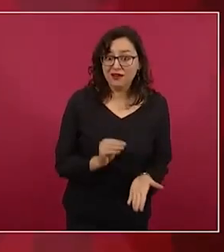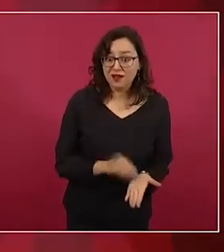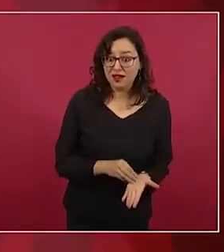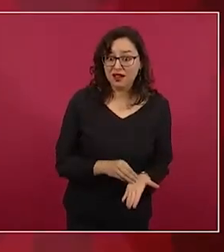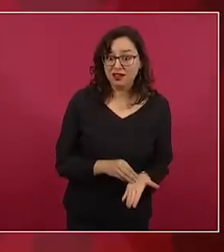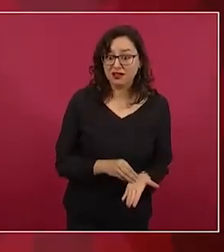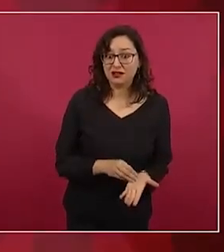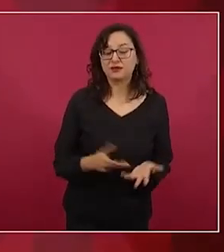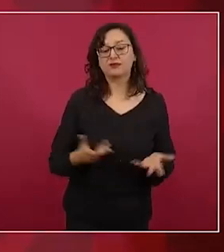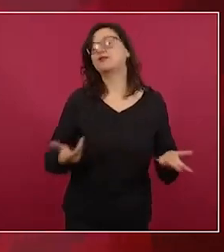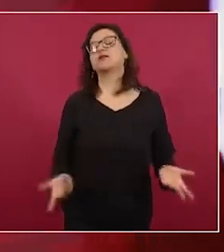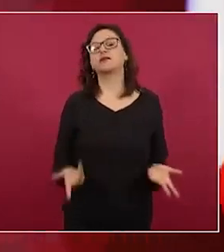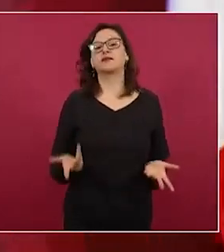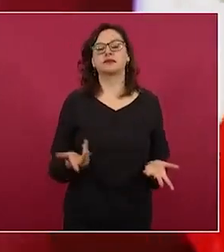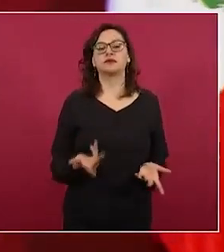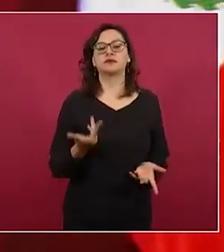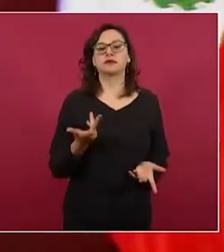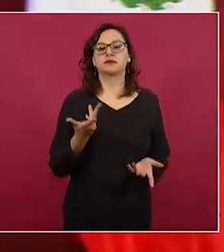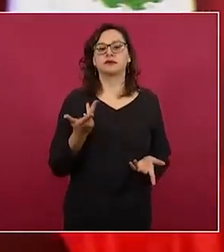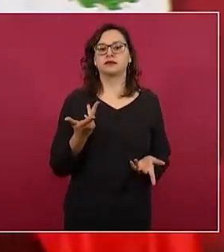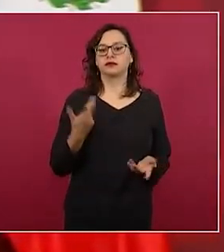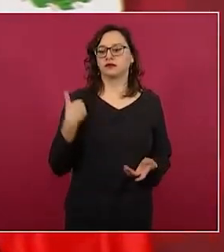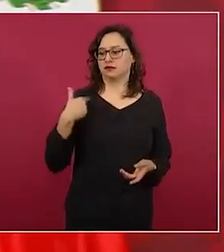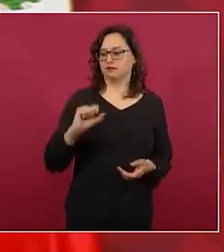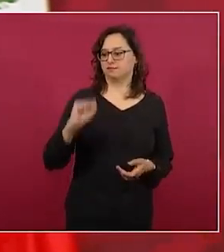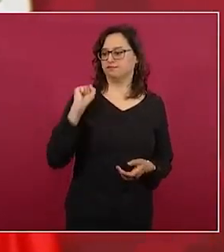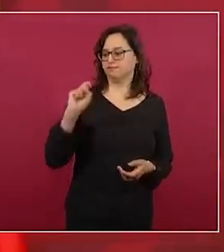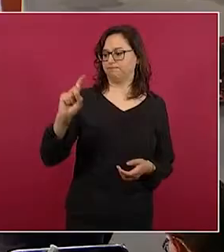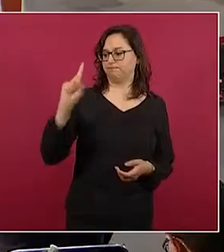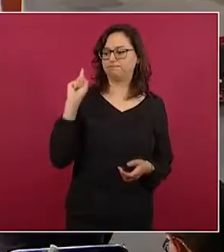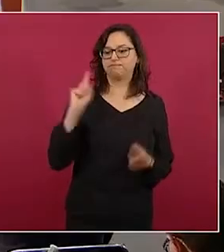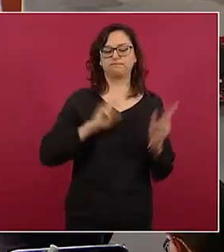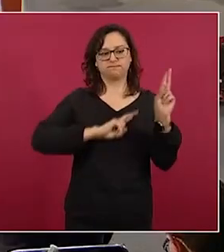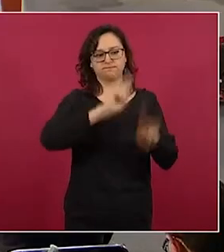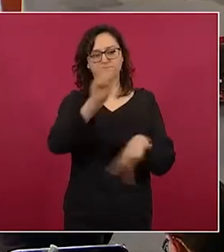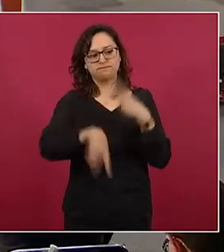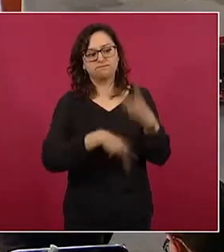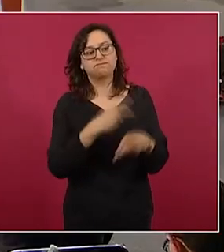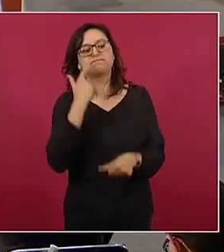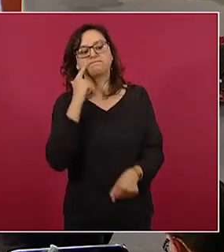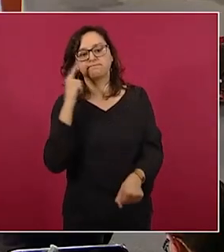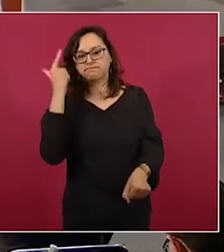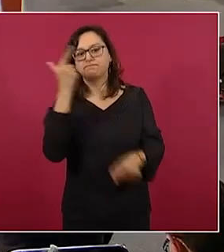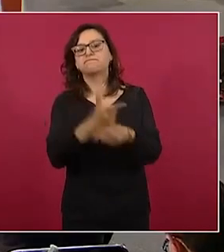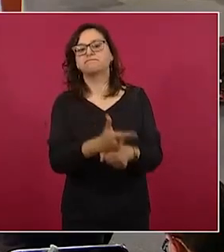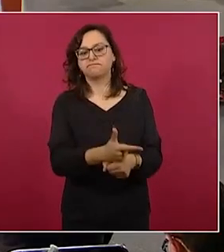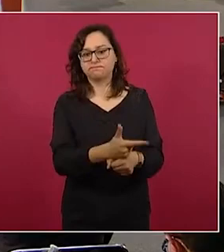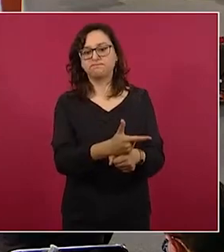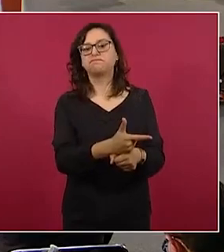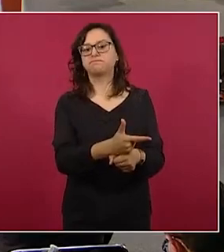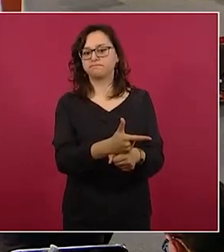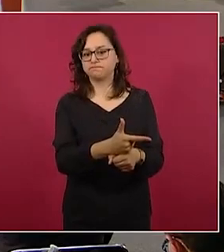Acabo de estar el fin de semana y me